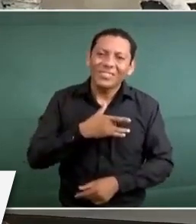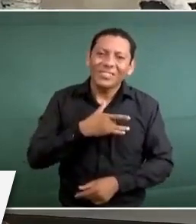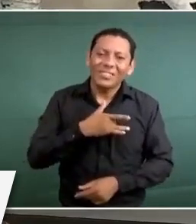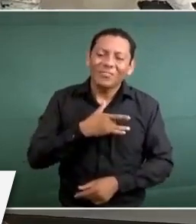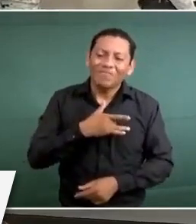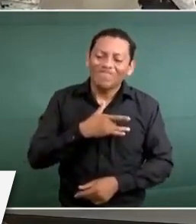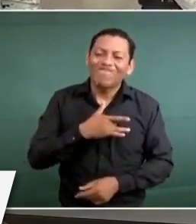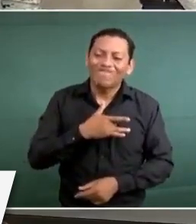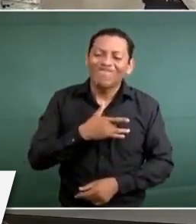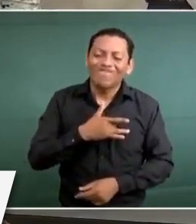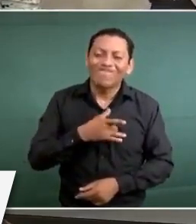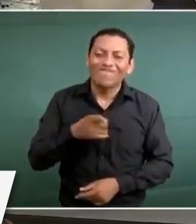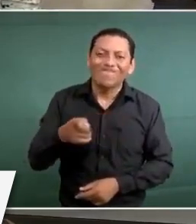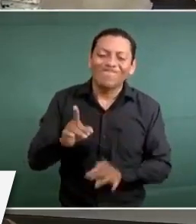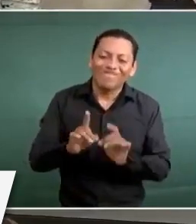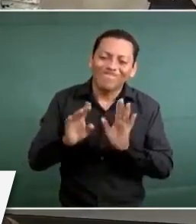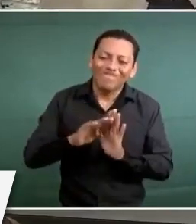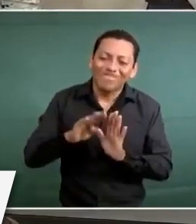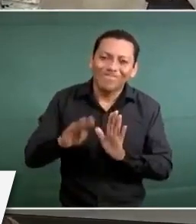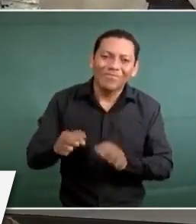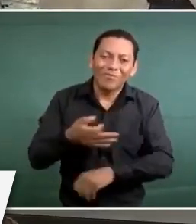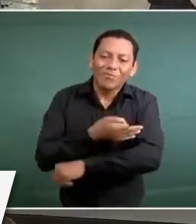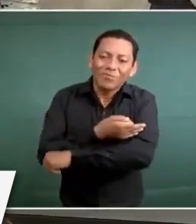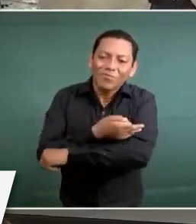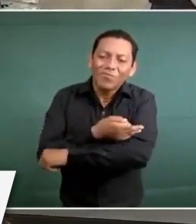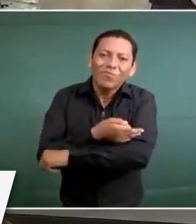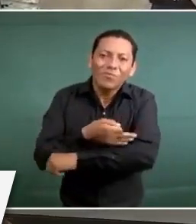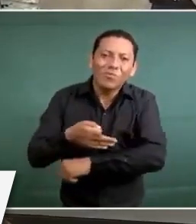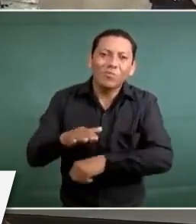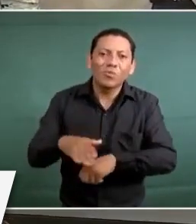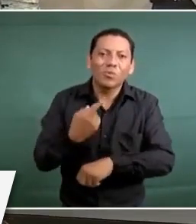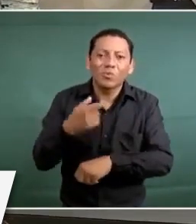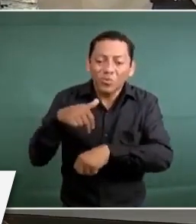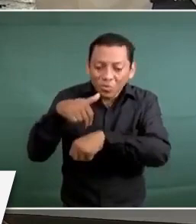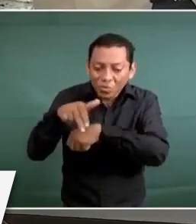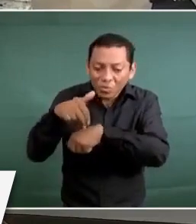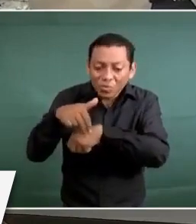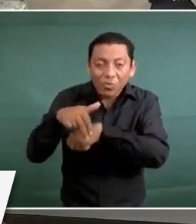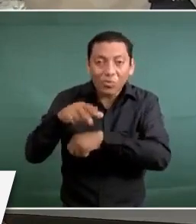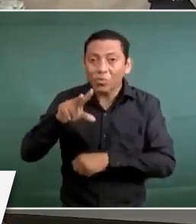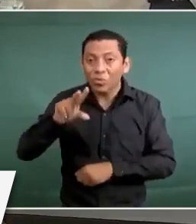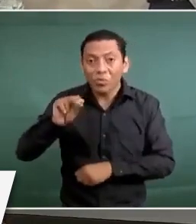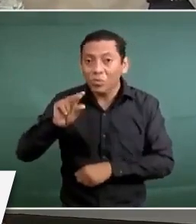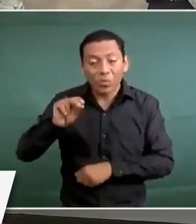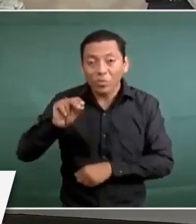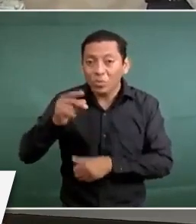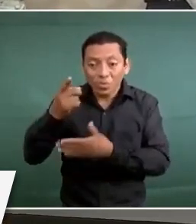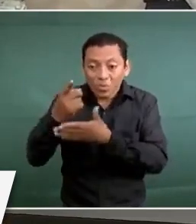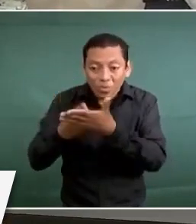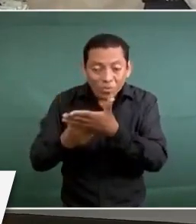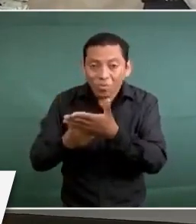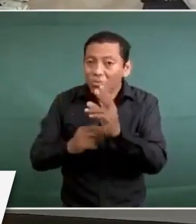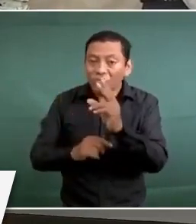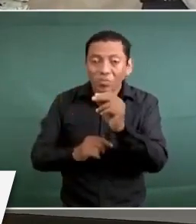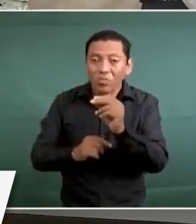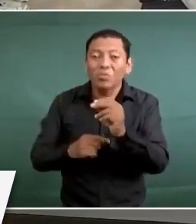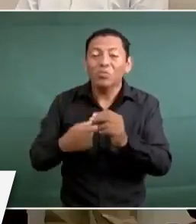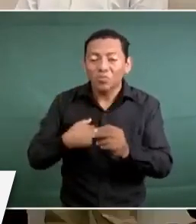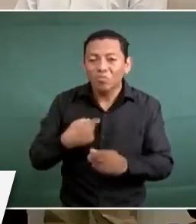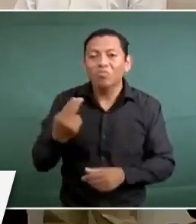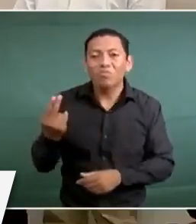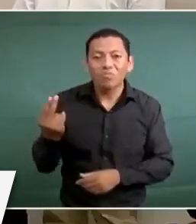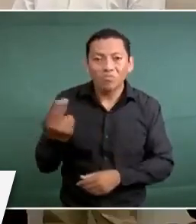solidaridad a los familiares, porque no son números, no son datos. Lo tengo que hacer